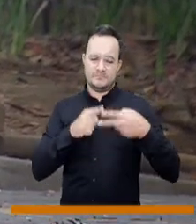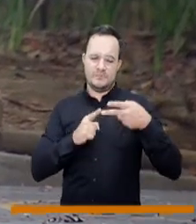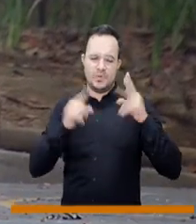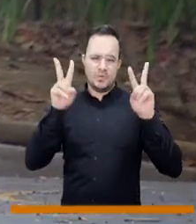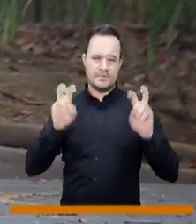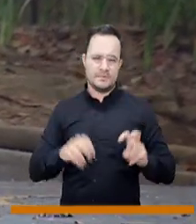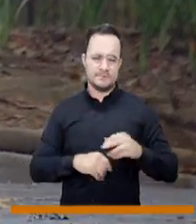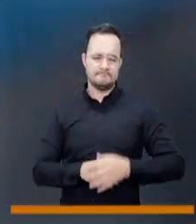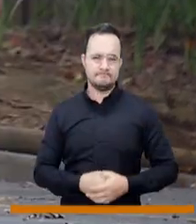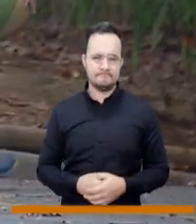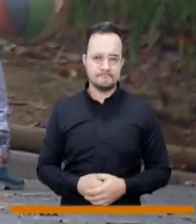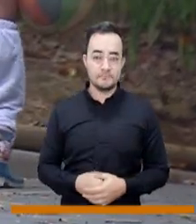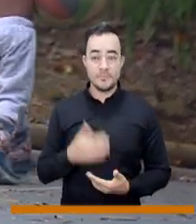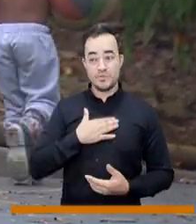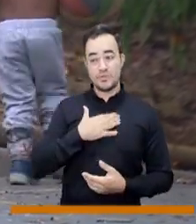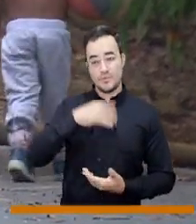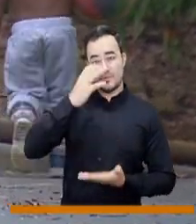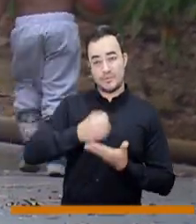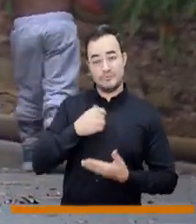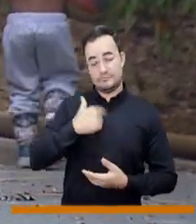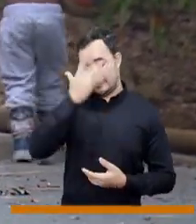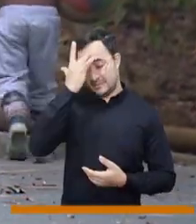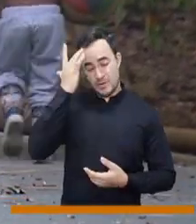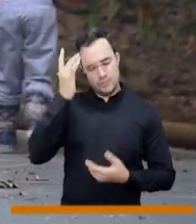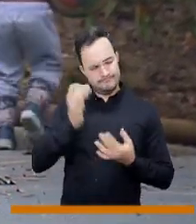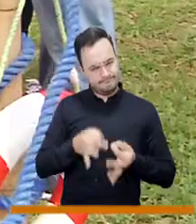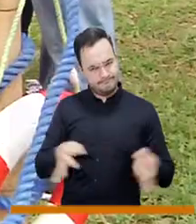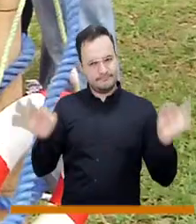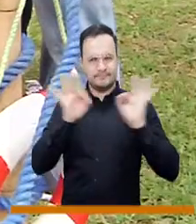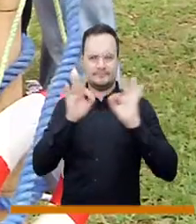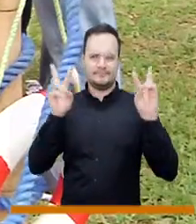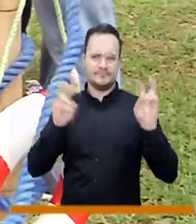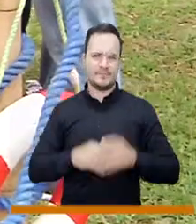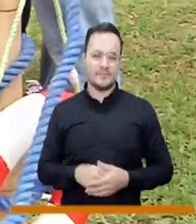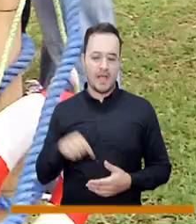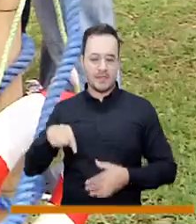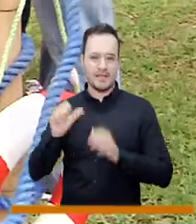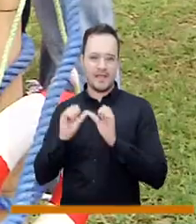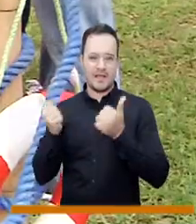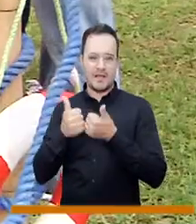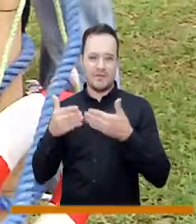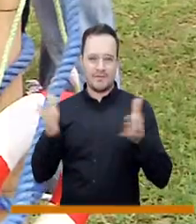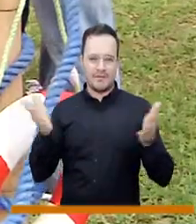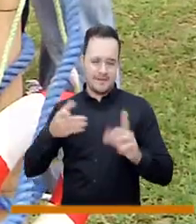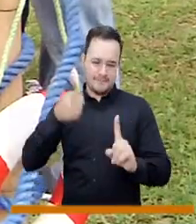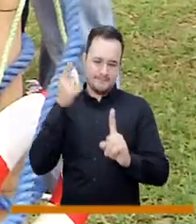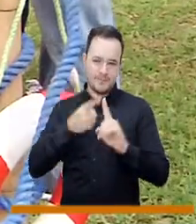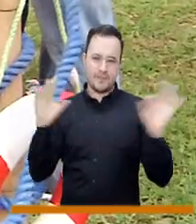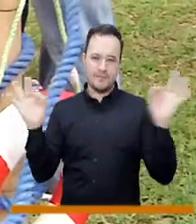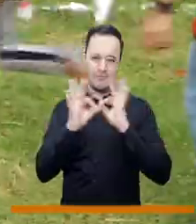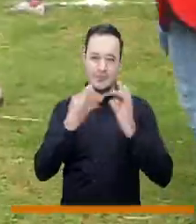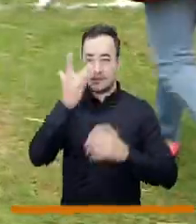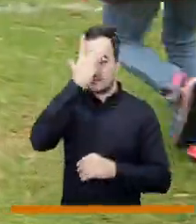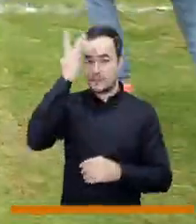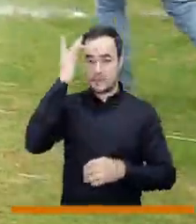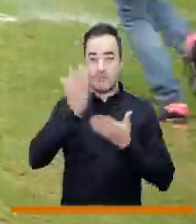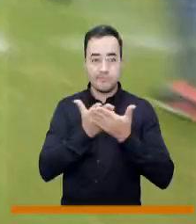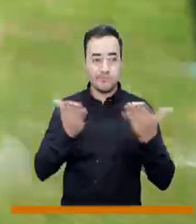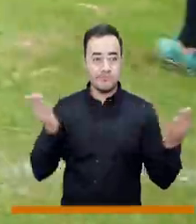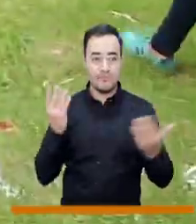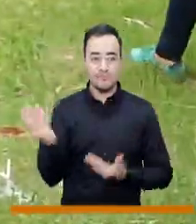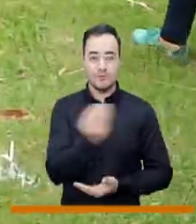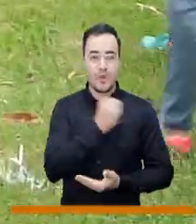graves dolencias. Para mí es muy importante que se trate el tema de la salud mental y es así como se enfocó este aula